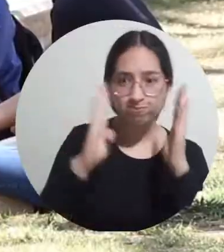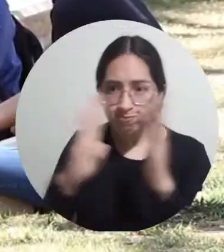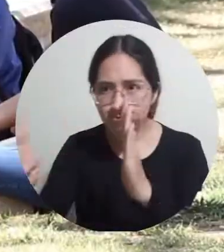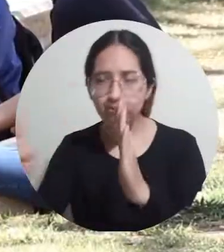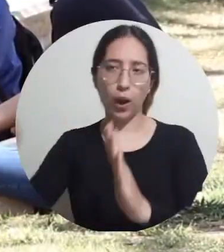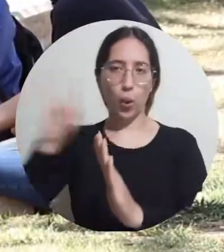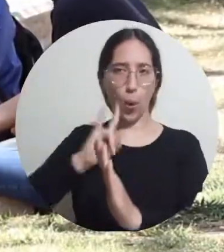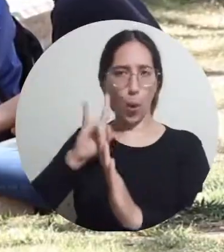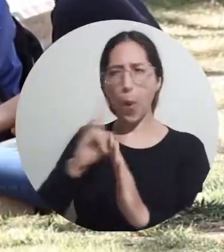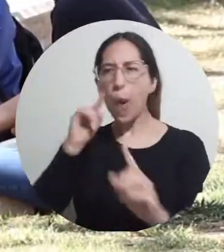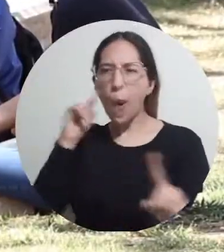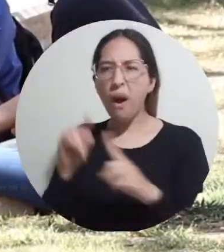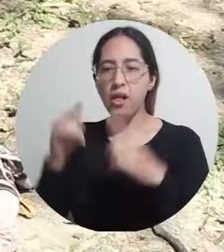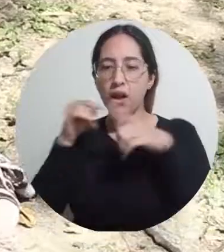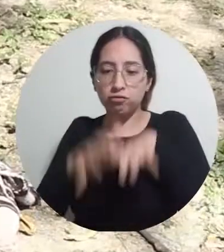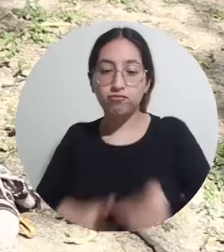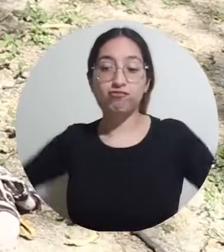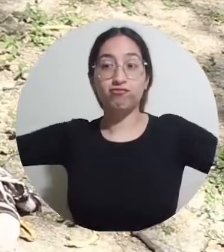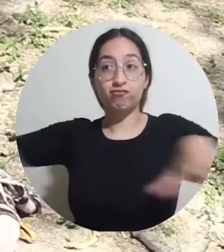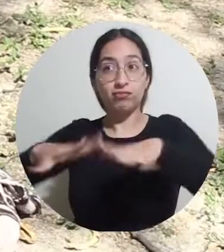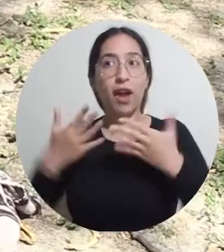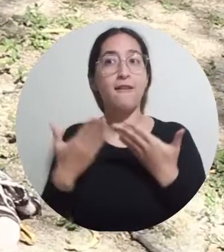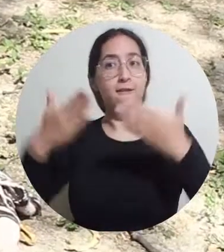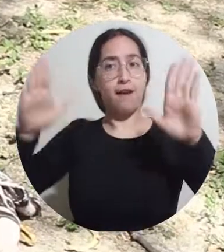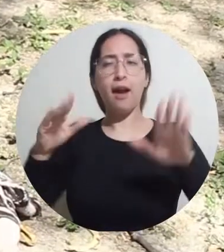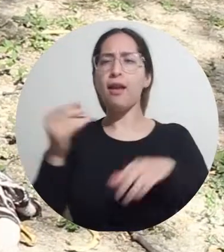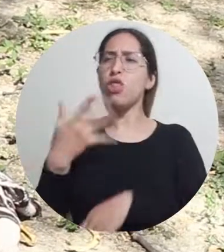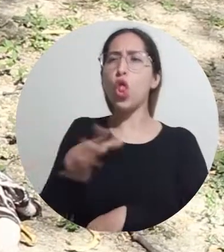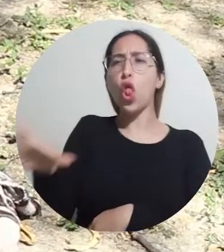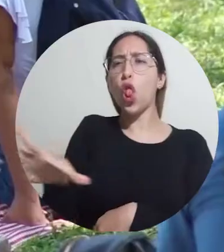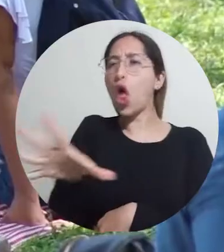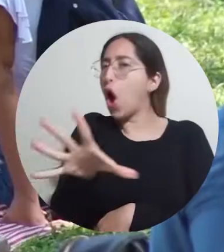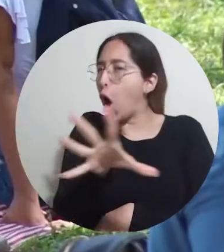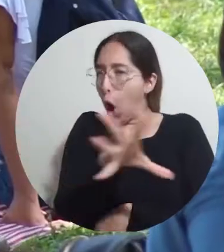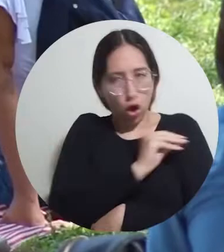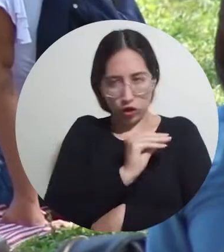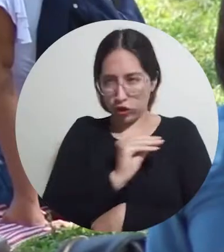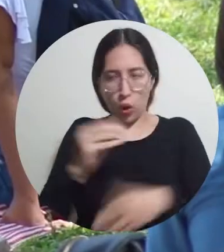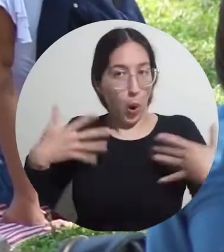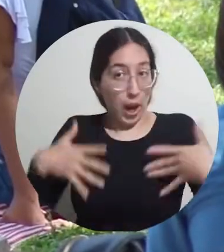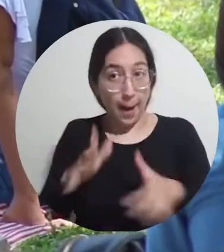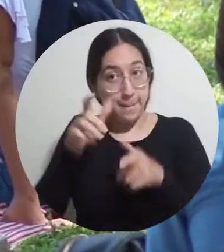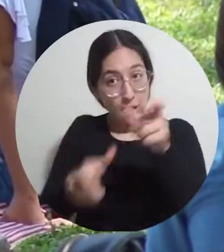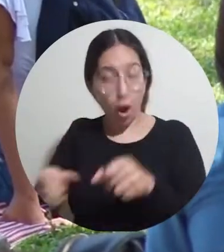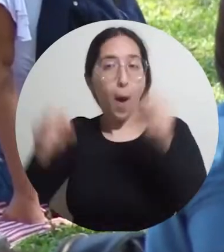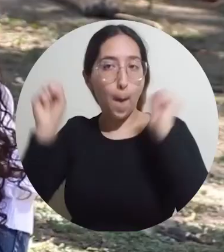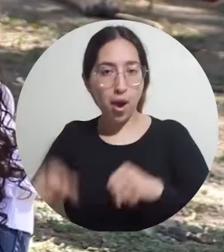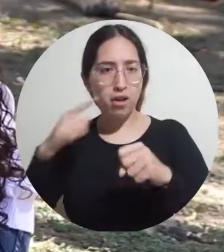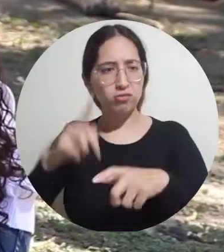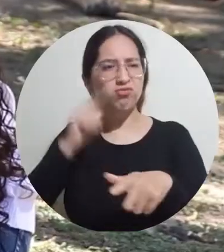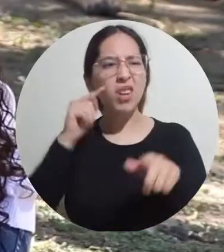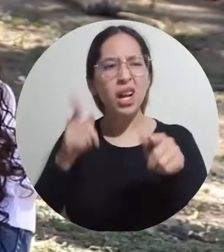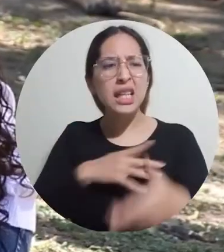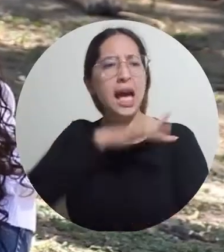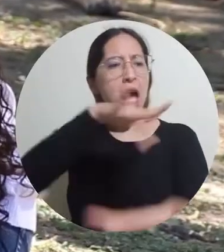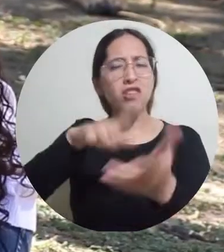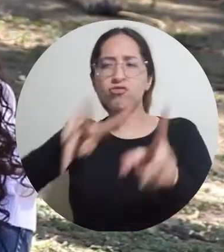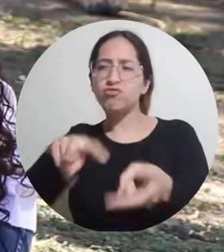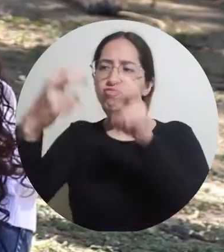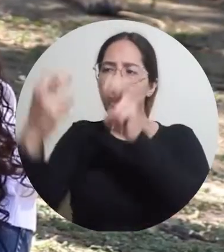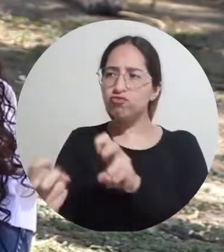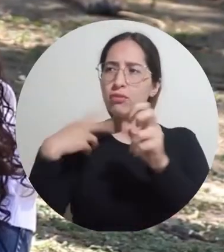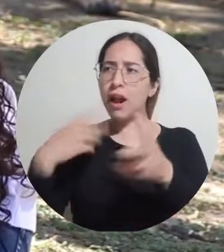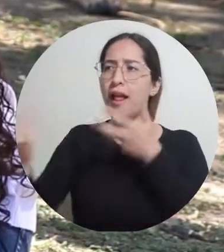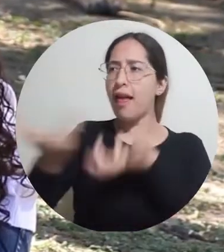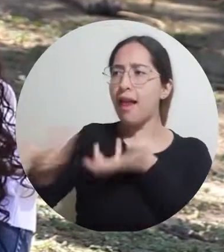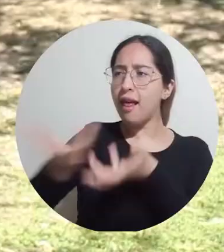estrategia que propende por generar espacios abiertos donde toda la comunidad académica pueda tener acceso a asesoría y orientación en el